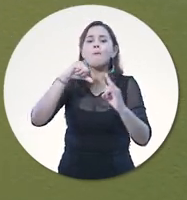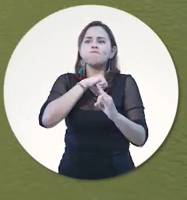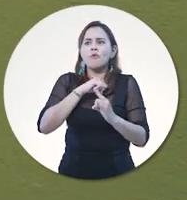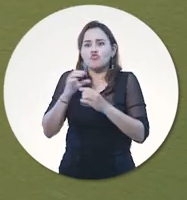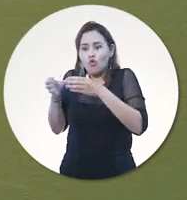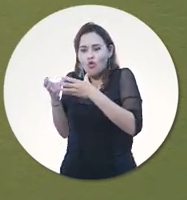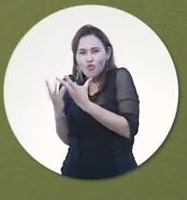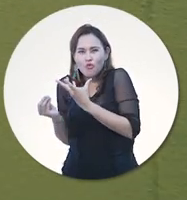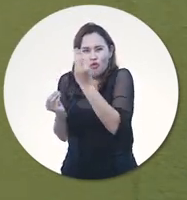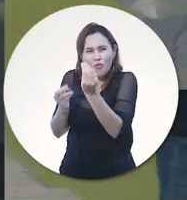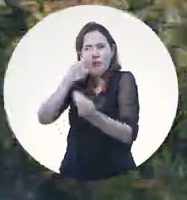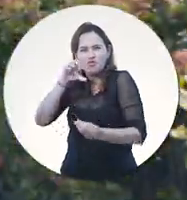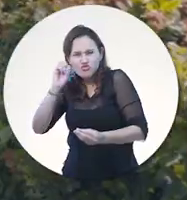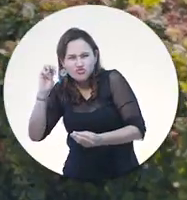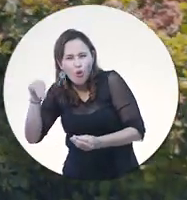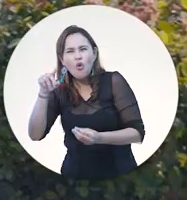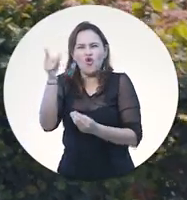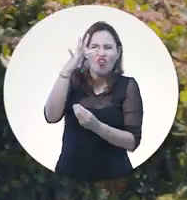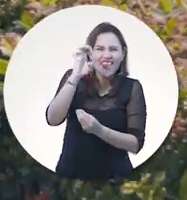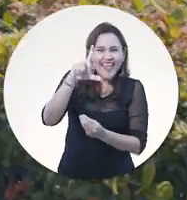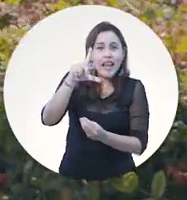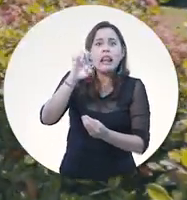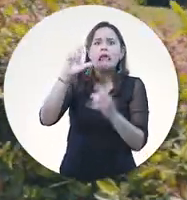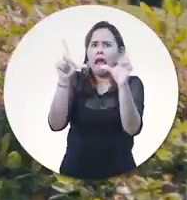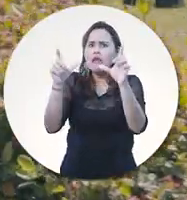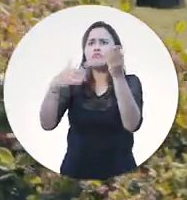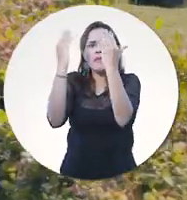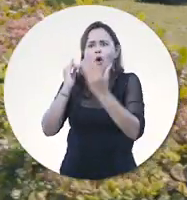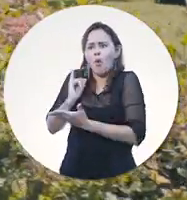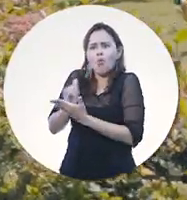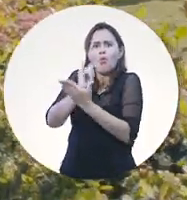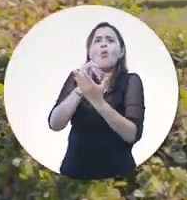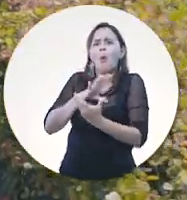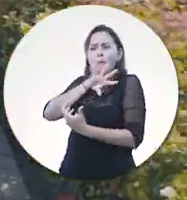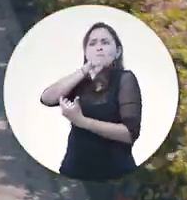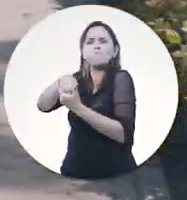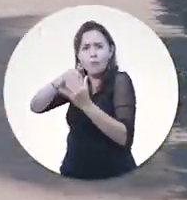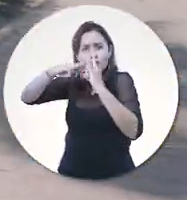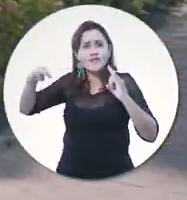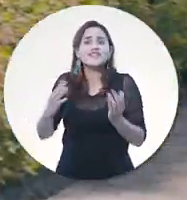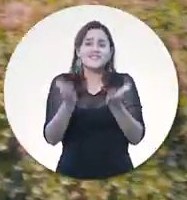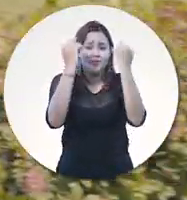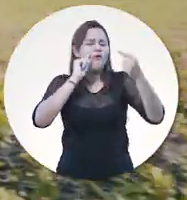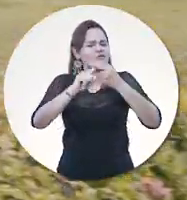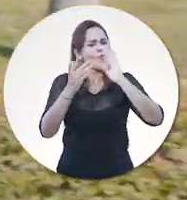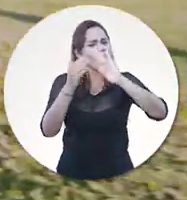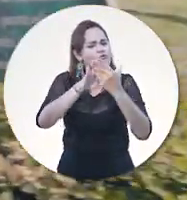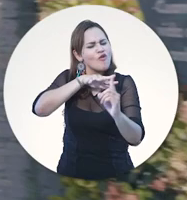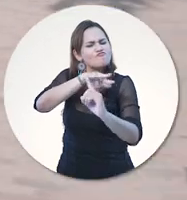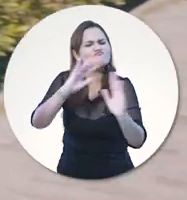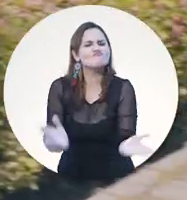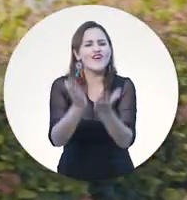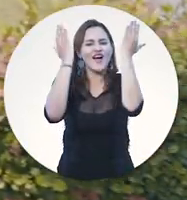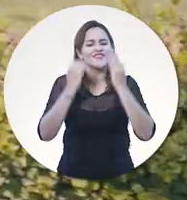directiva de ambos canales. Lo que hacemos no solamente es importante para la universidad, sino también para la comunidad. Y con esto lo